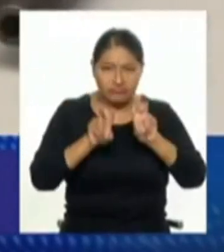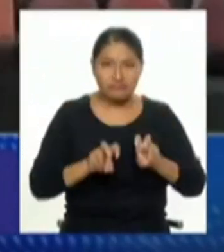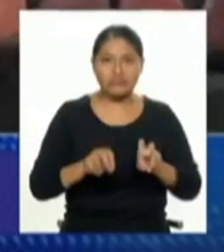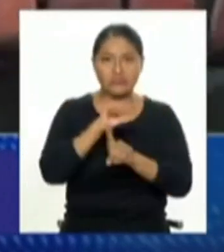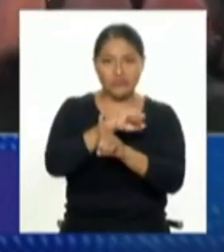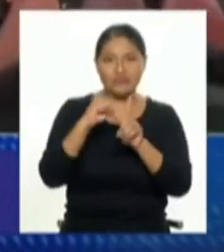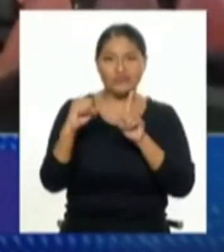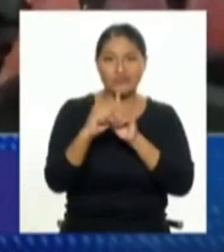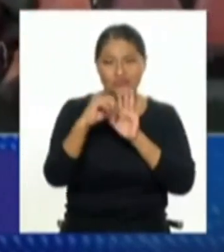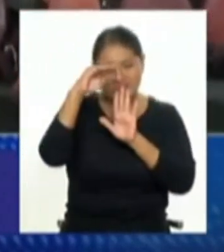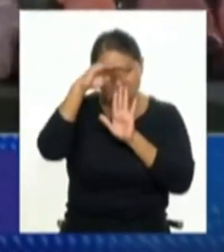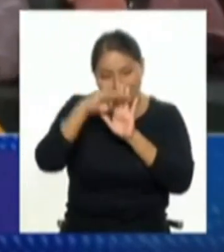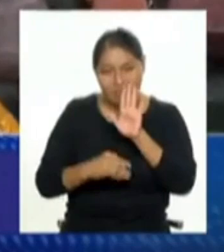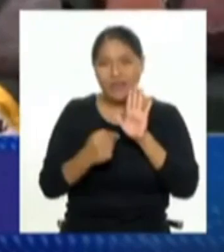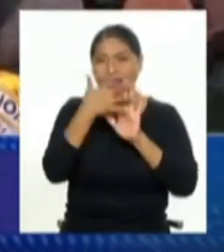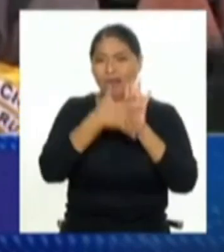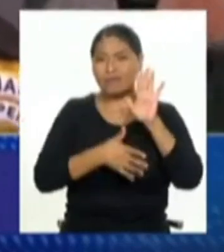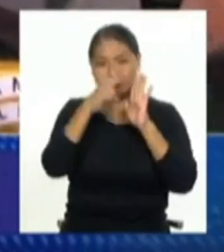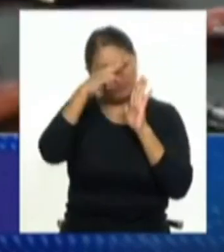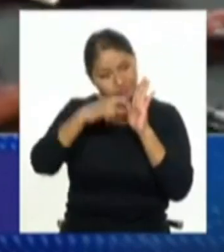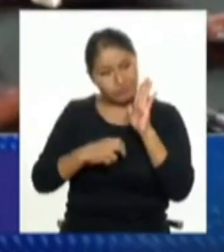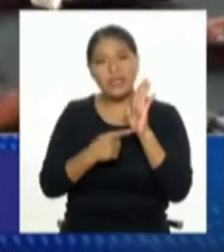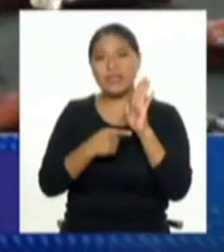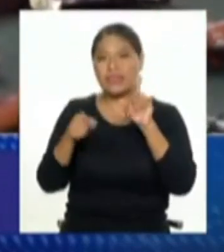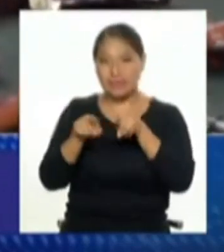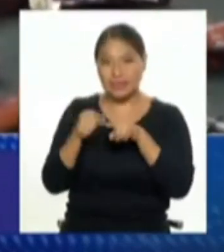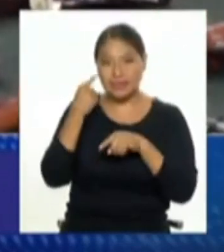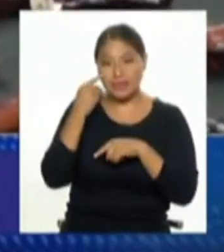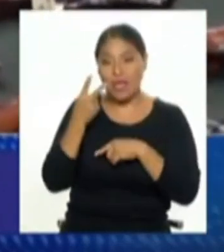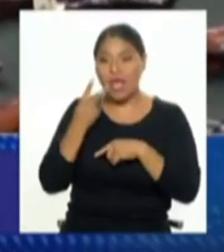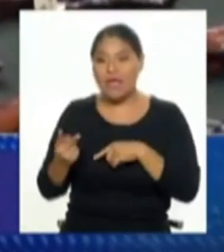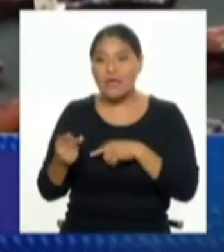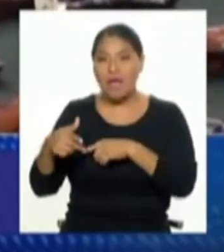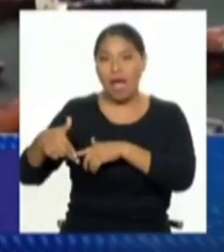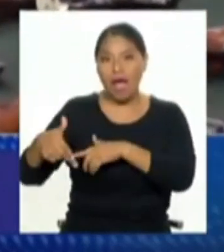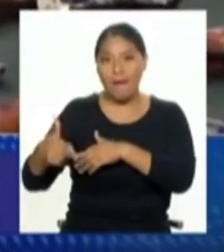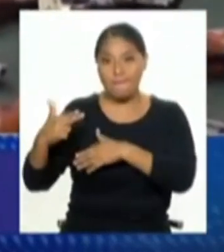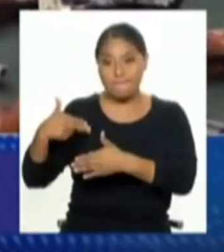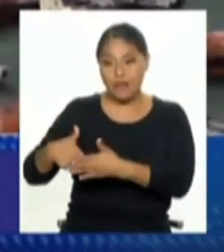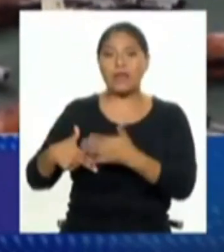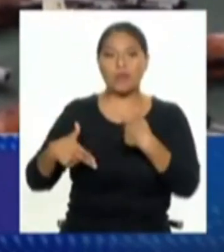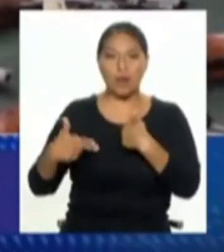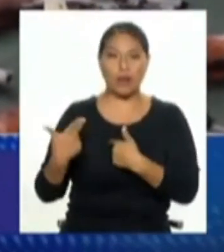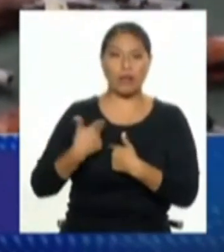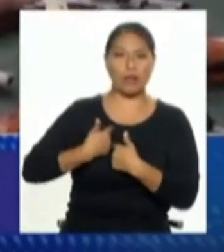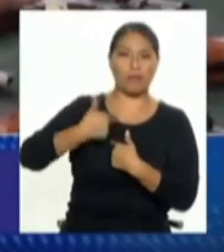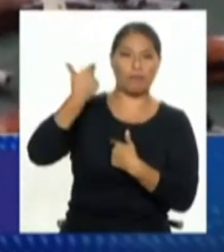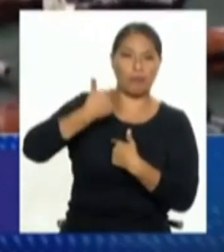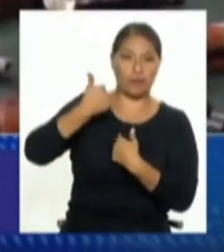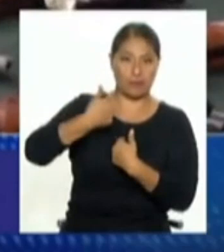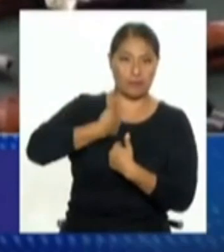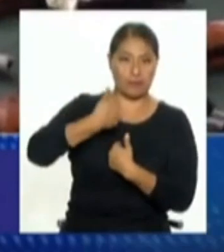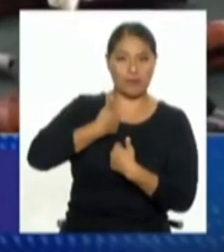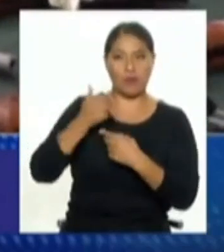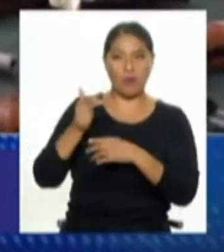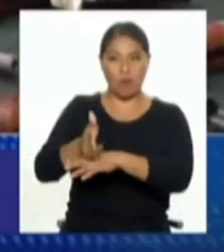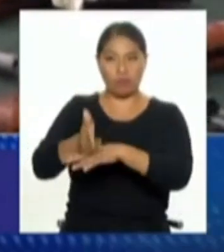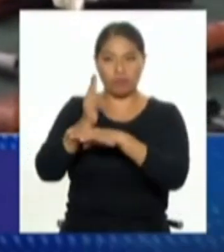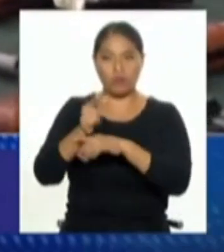disponibilidad del arma empeora indicadores es de suicidio consumado, homicidio y